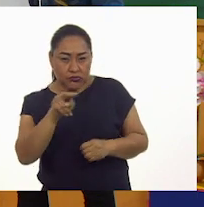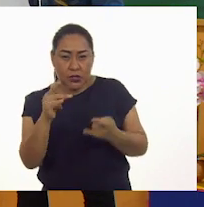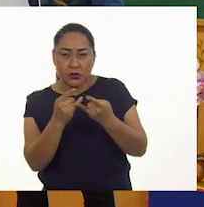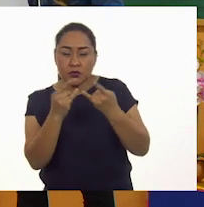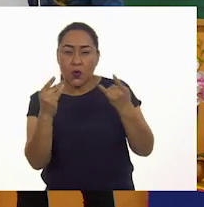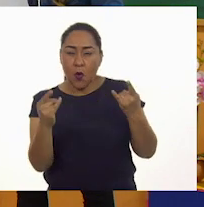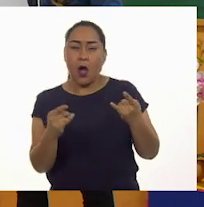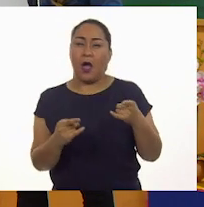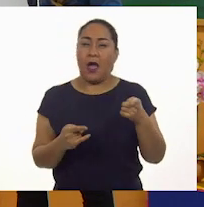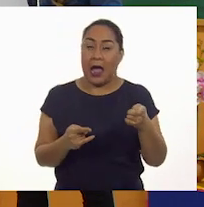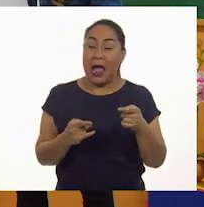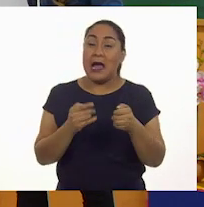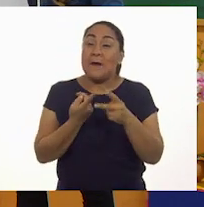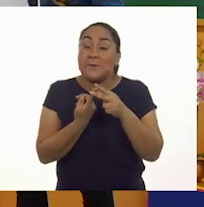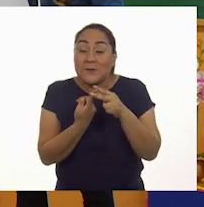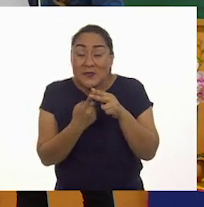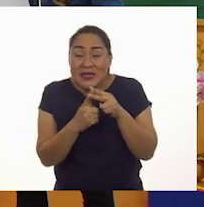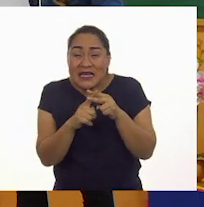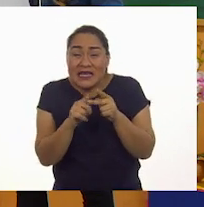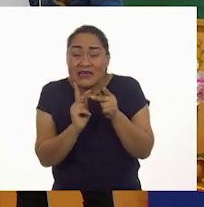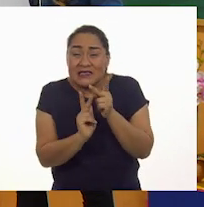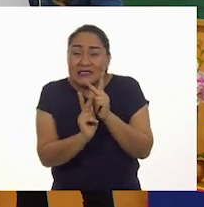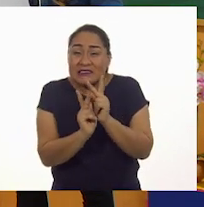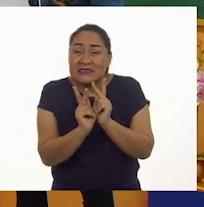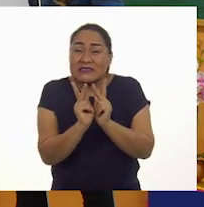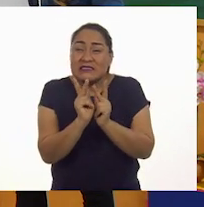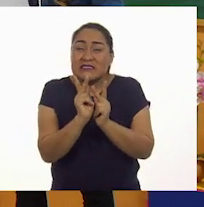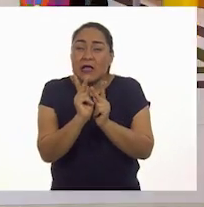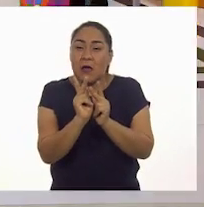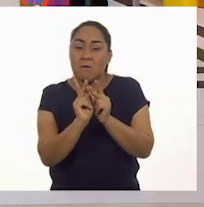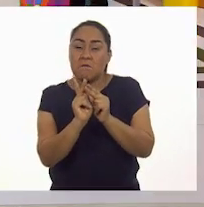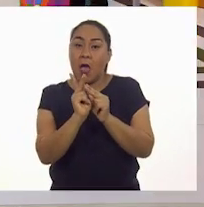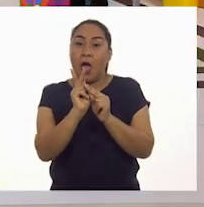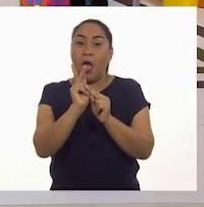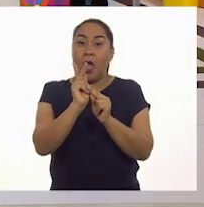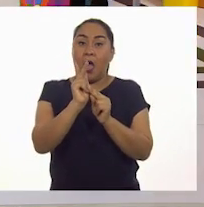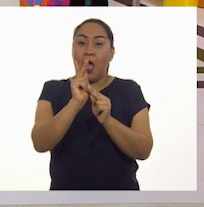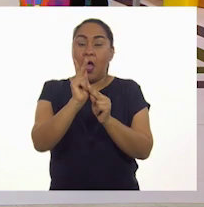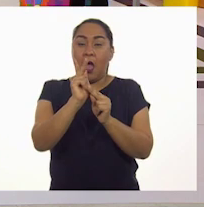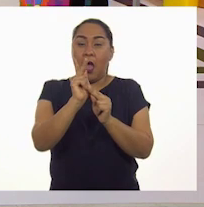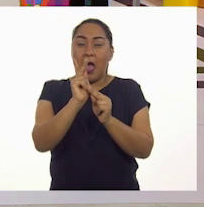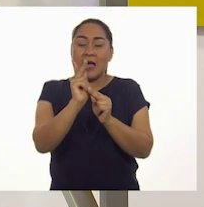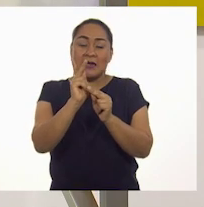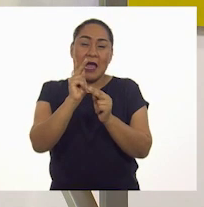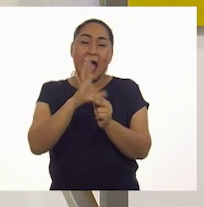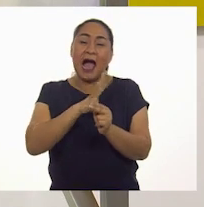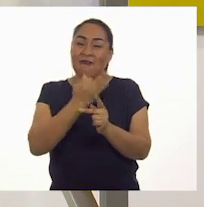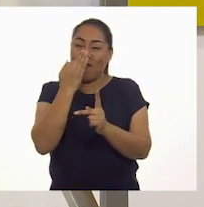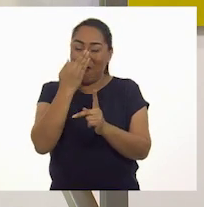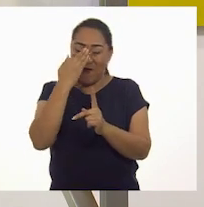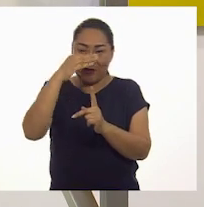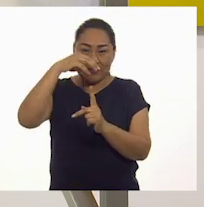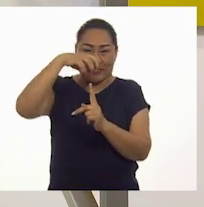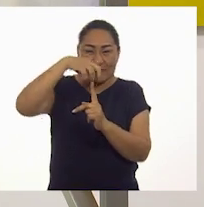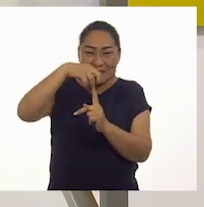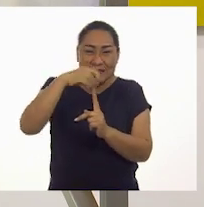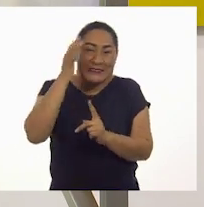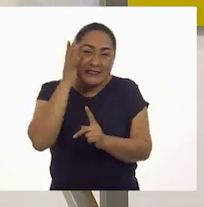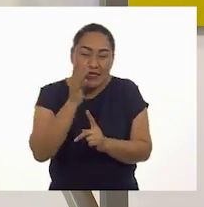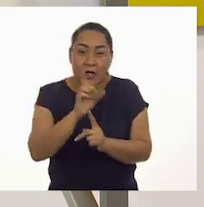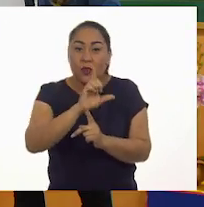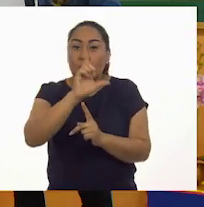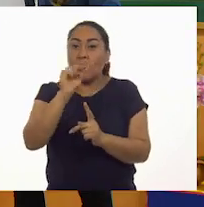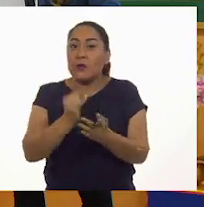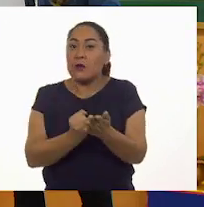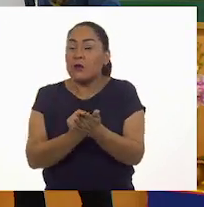Aquí va creciendo. Aquí se ve el tallo más grande y un pequeño botón de la flor. Y por